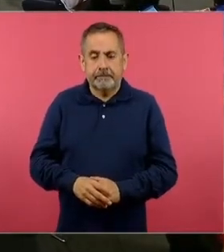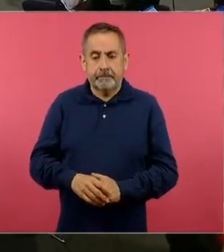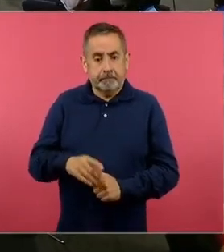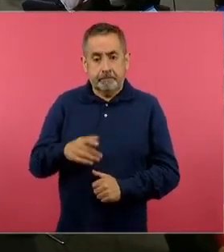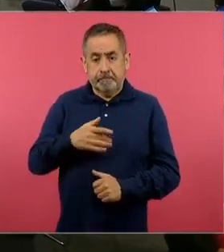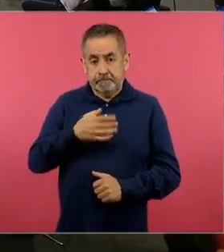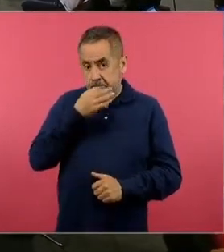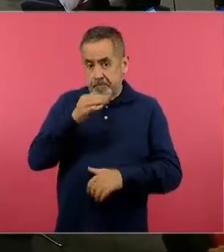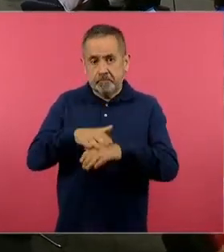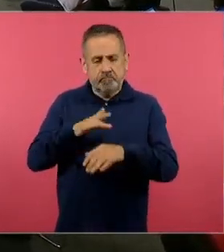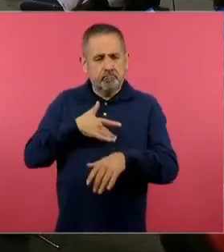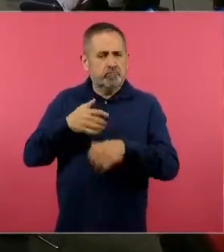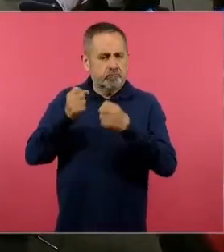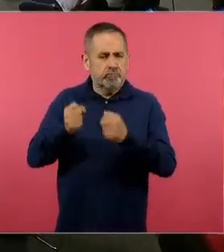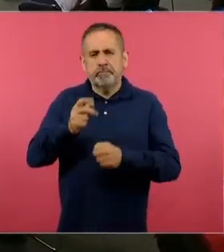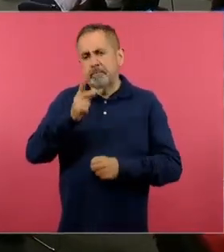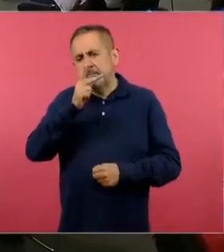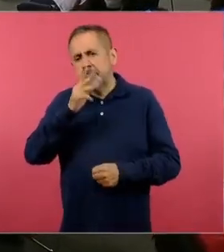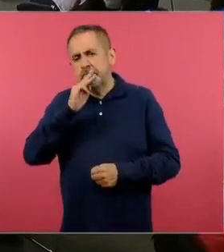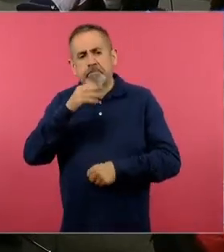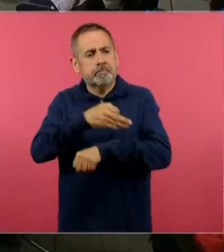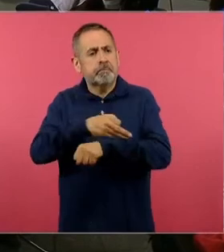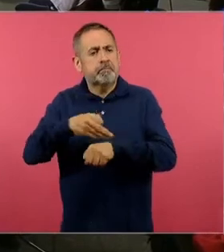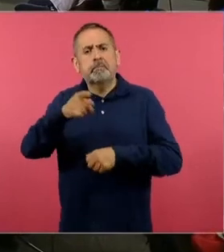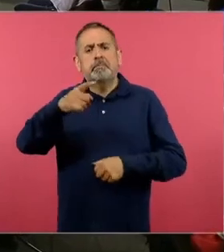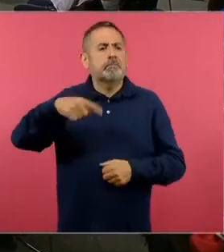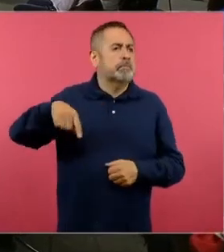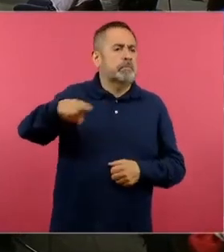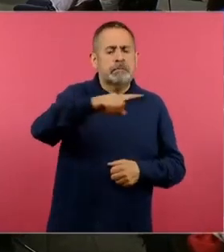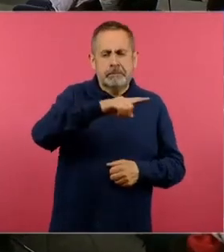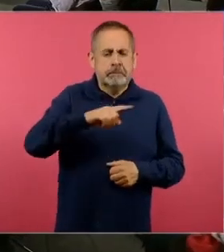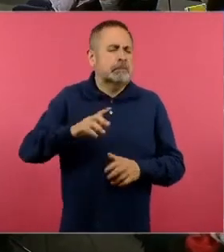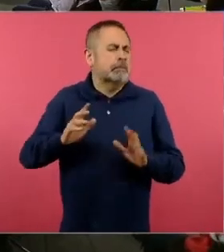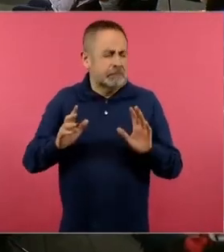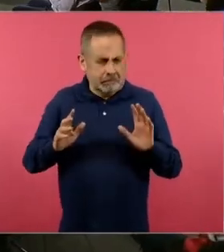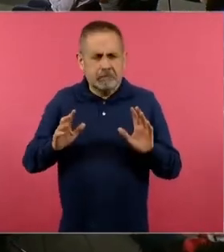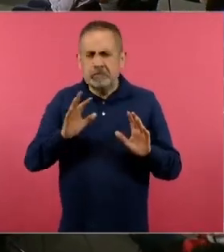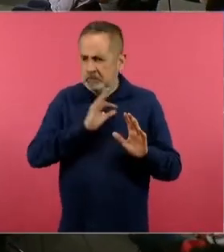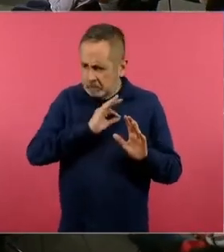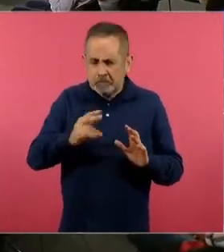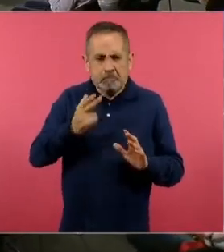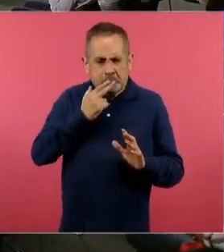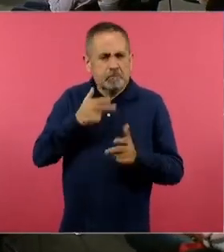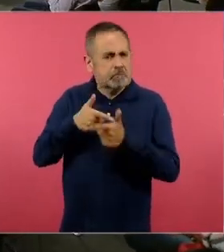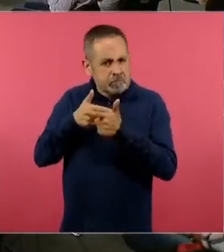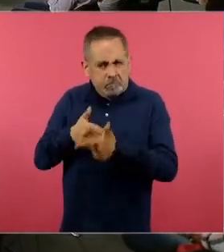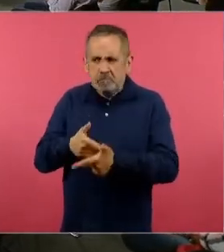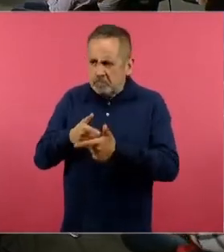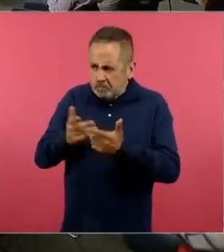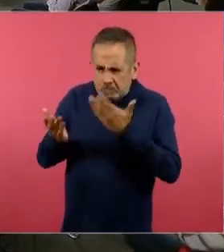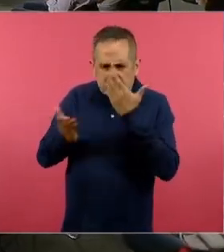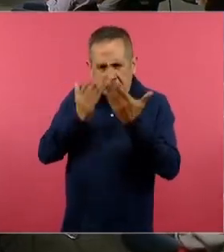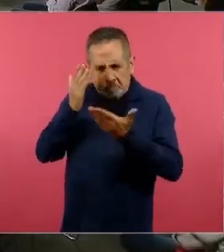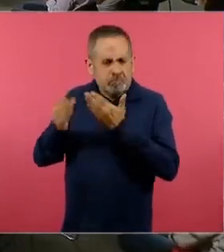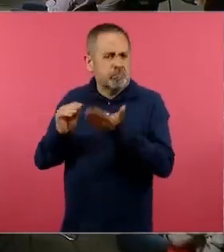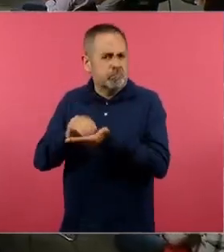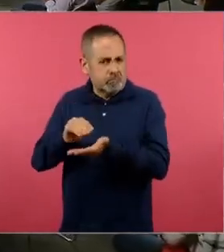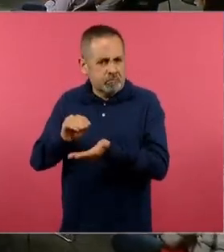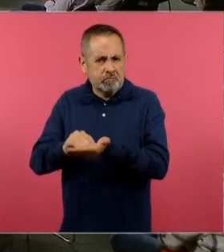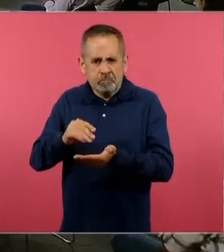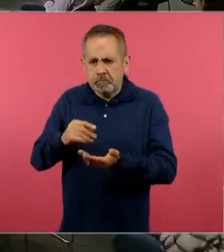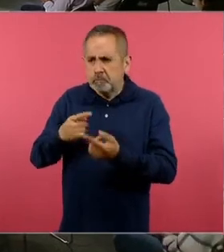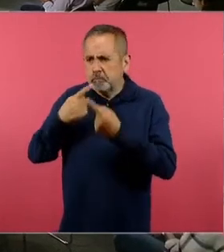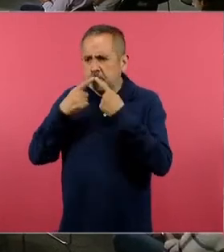ustedes por seguro madres y padres de familia que estos elementos se pueden seguir trabajando, digamos